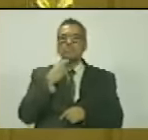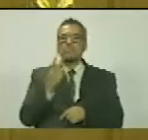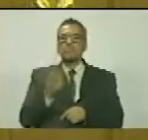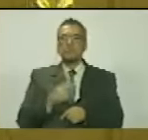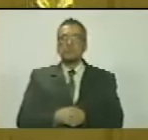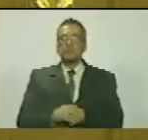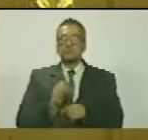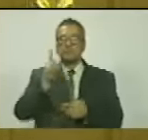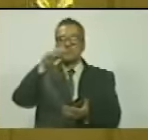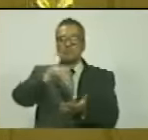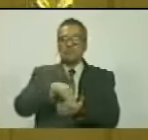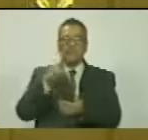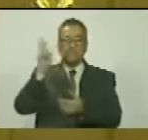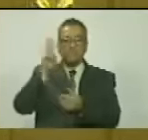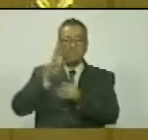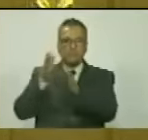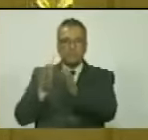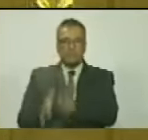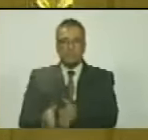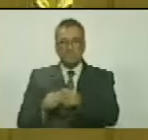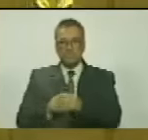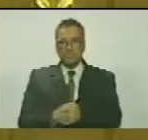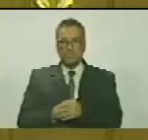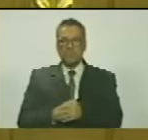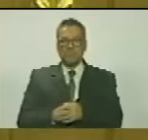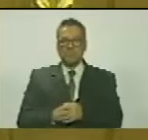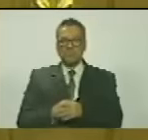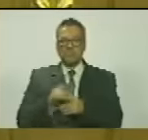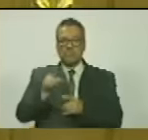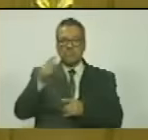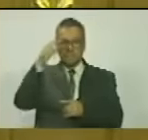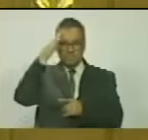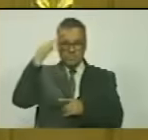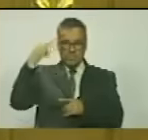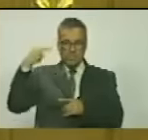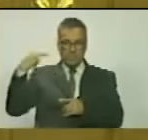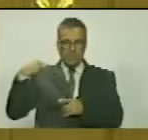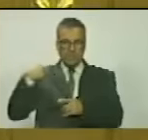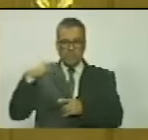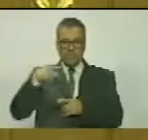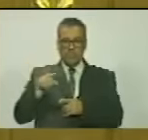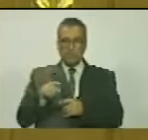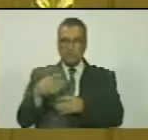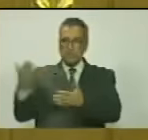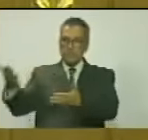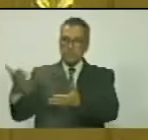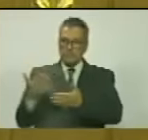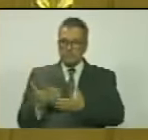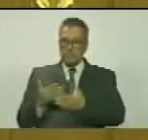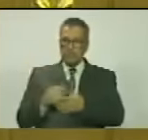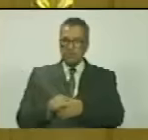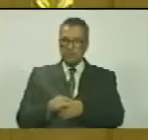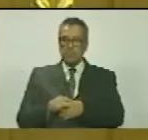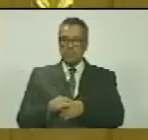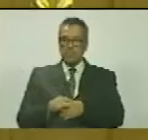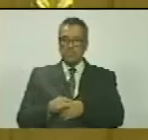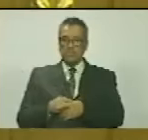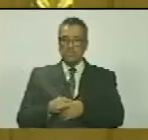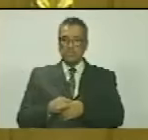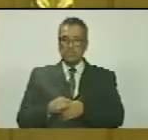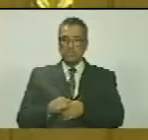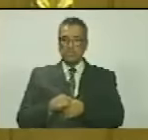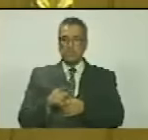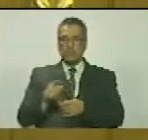de miles de venezolanos quienes orgullosamente traen aquí una